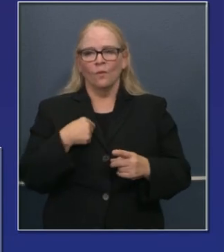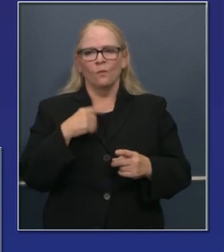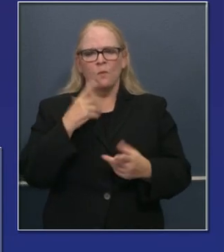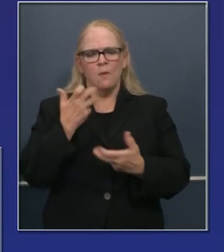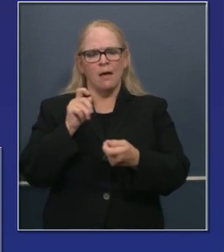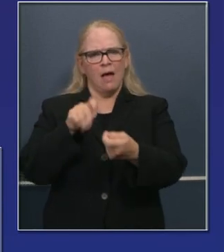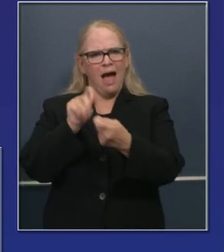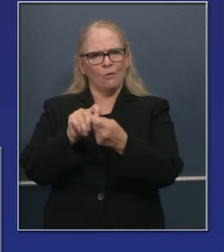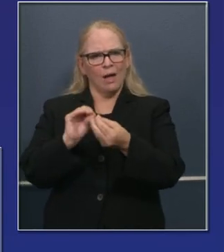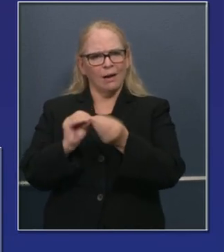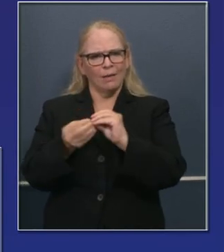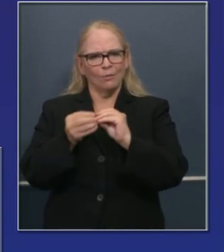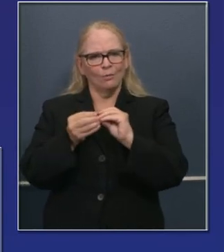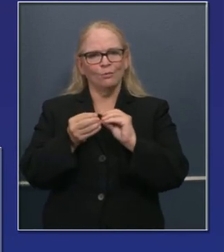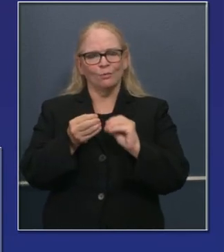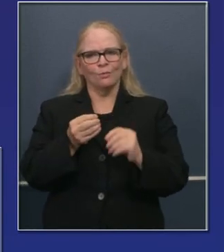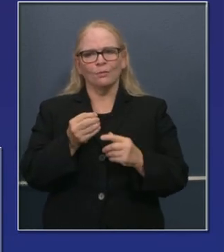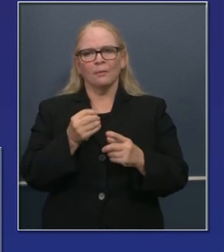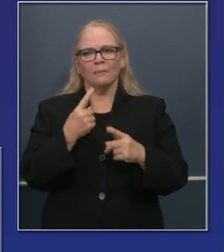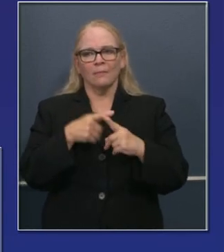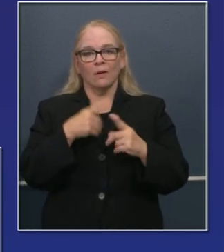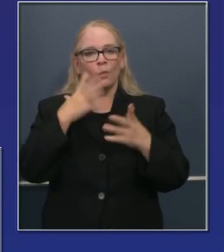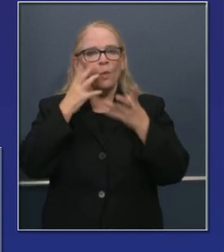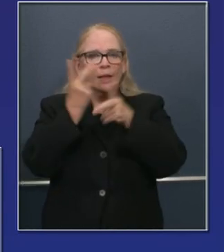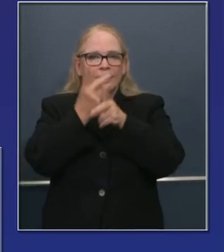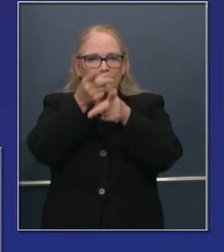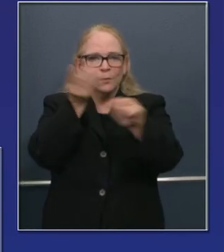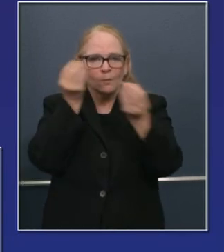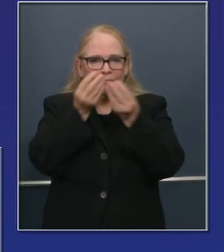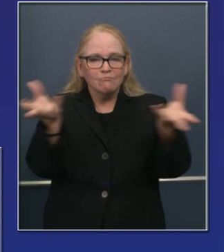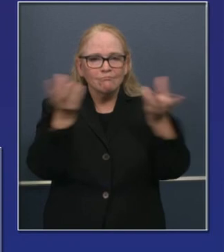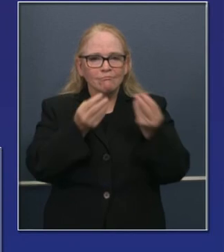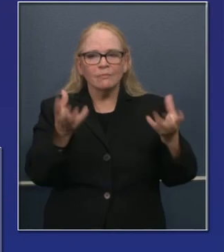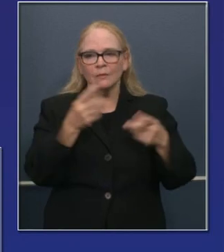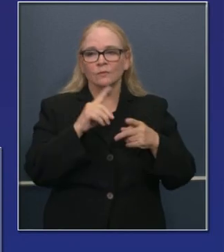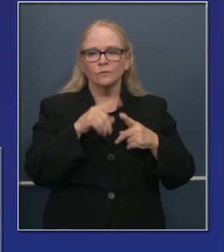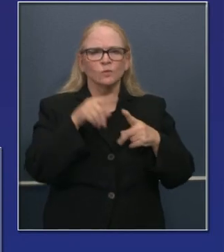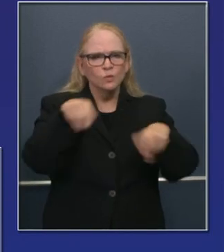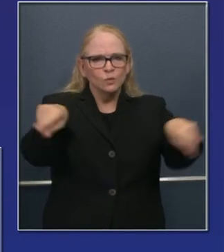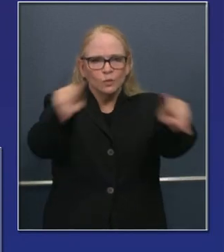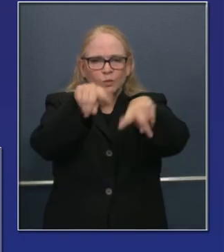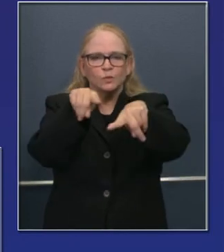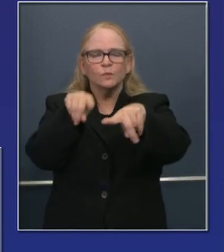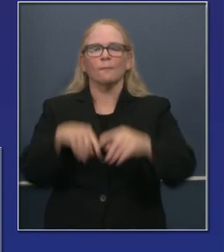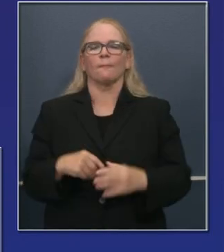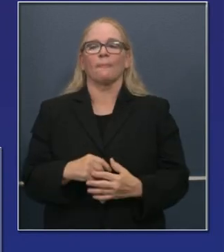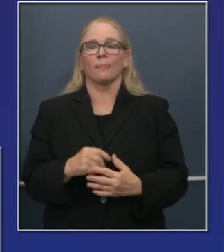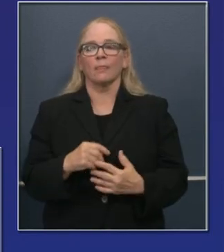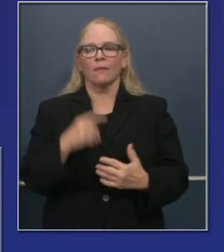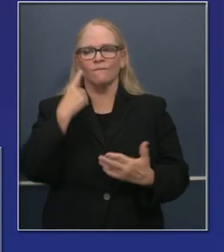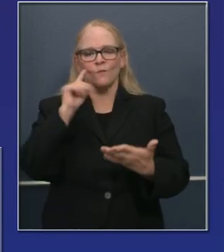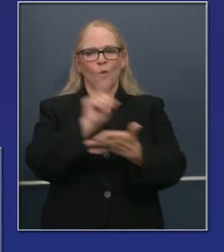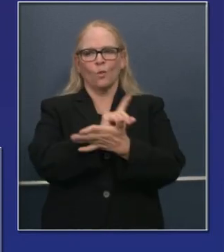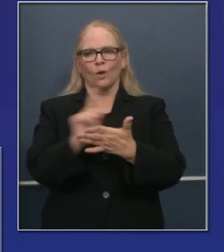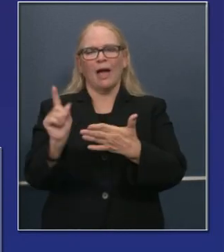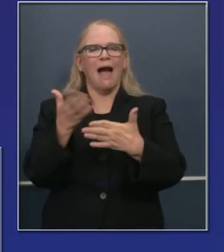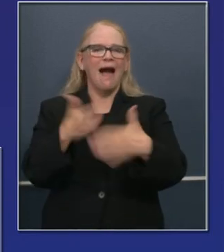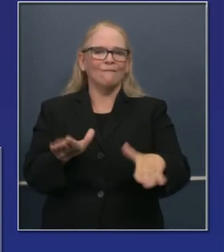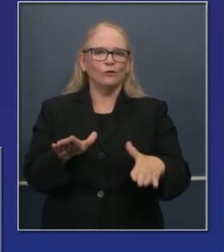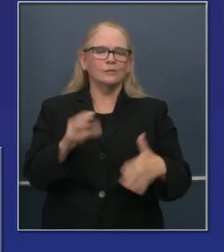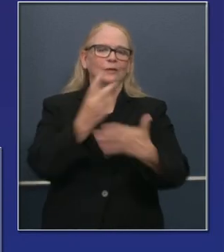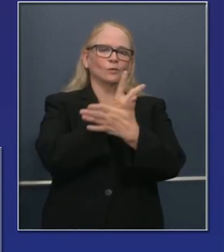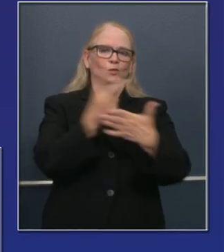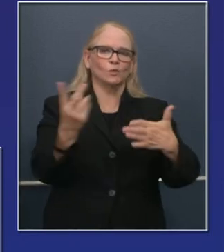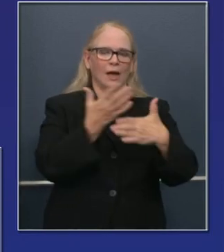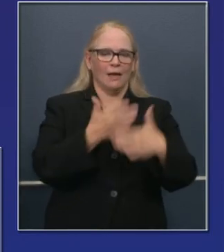reportar y luego tratar de actualizarlo en cuanto al índice de positividad, en cuanto a los últimos siete días y también en los últimos